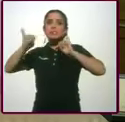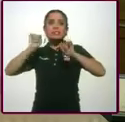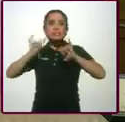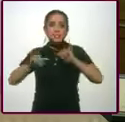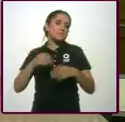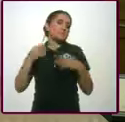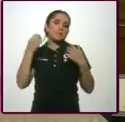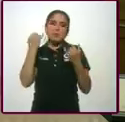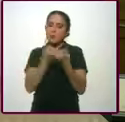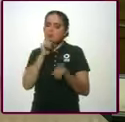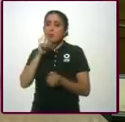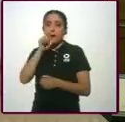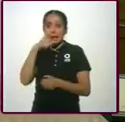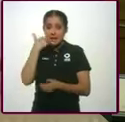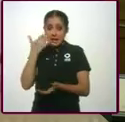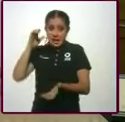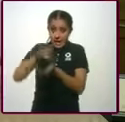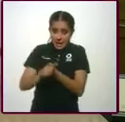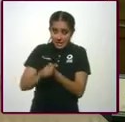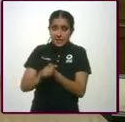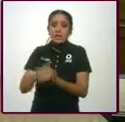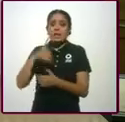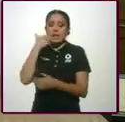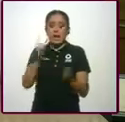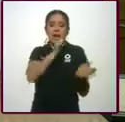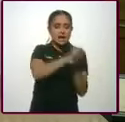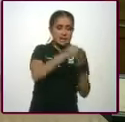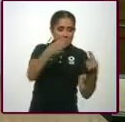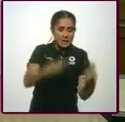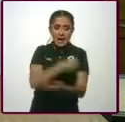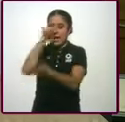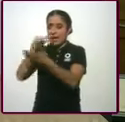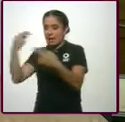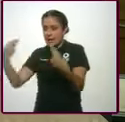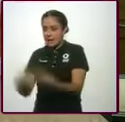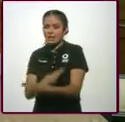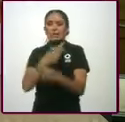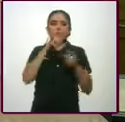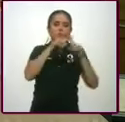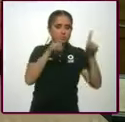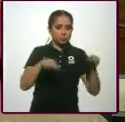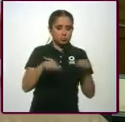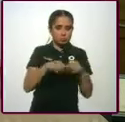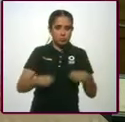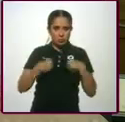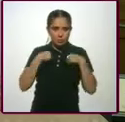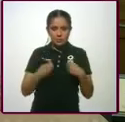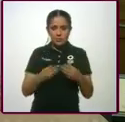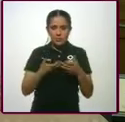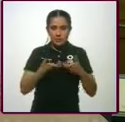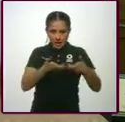personas mayores de edad con sus actas de nacimiento, su constancia de domicilio. Y su